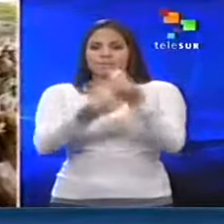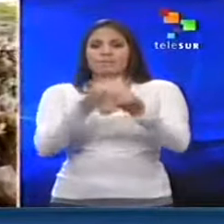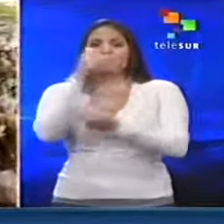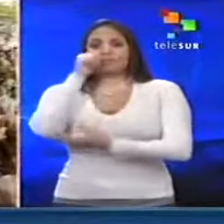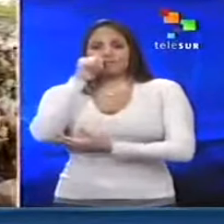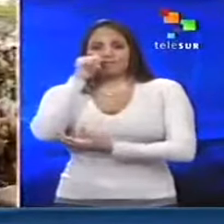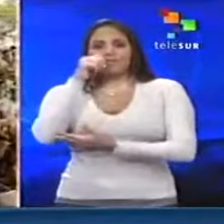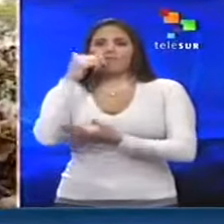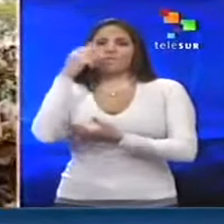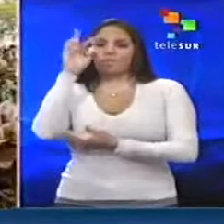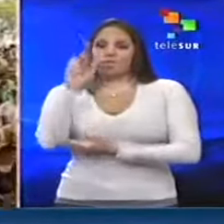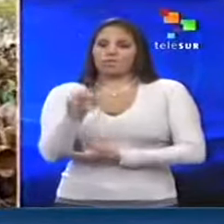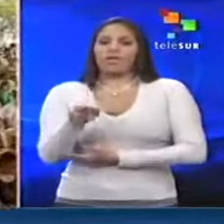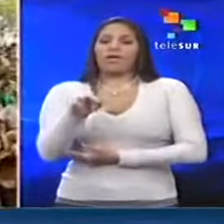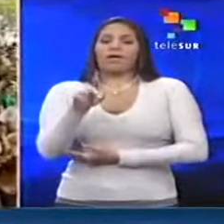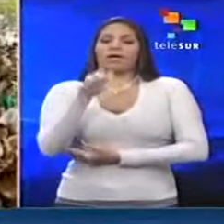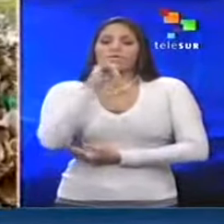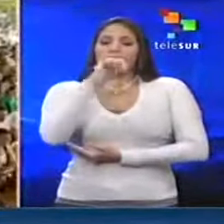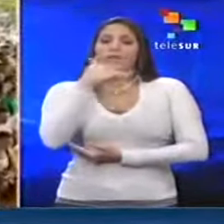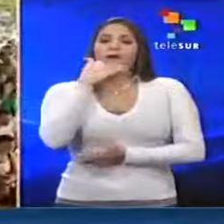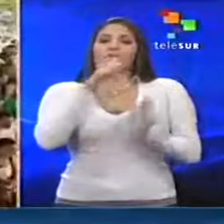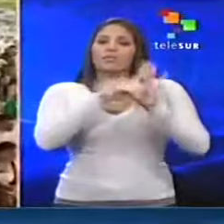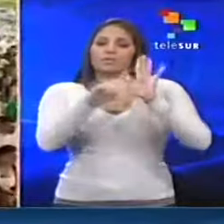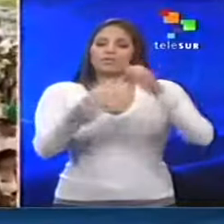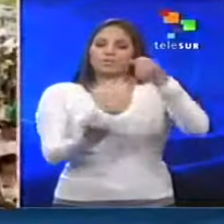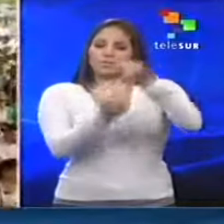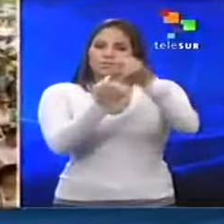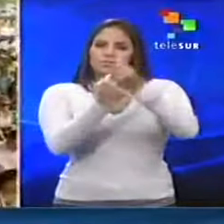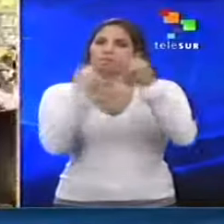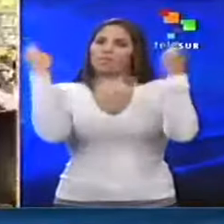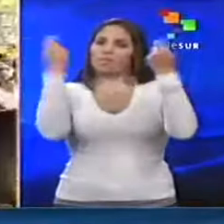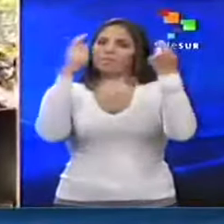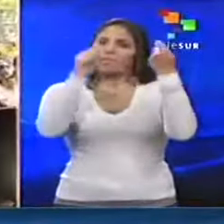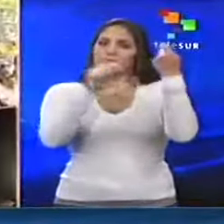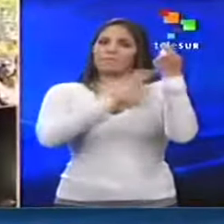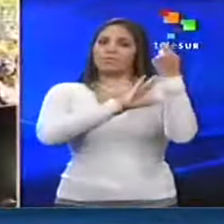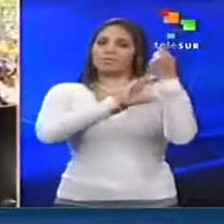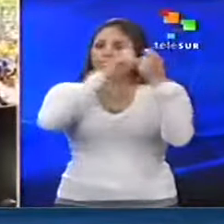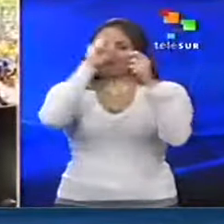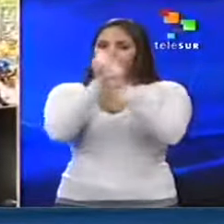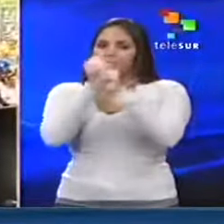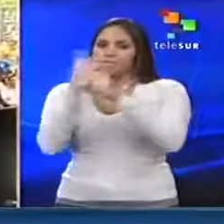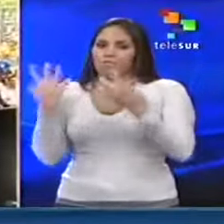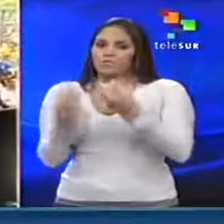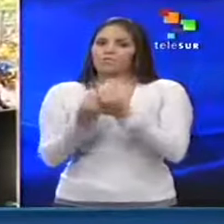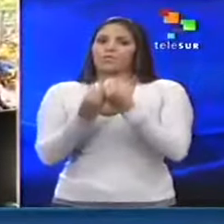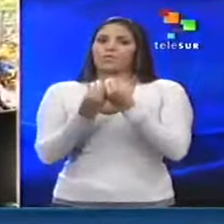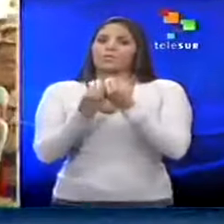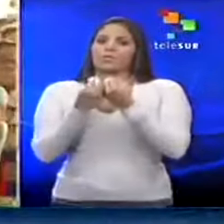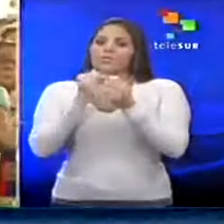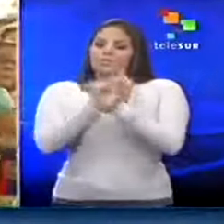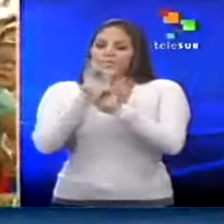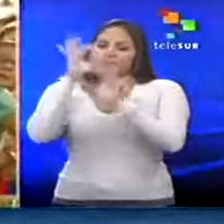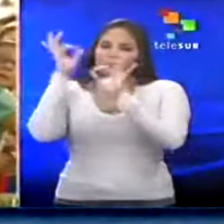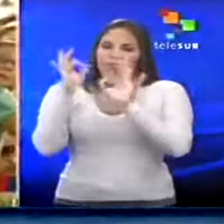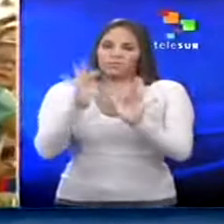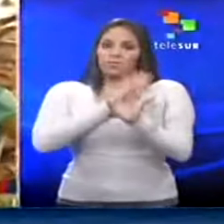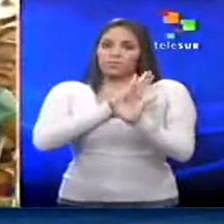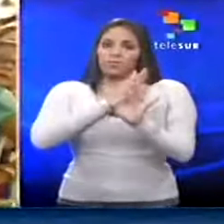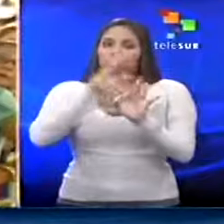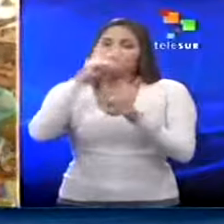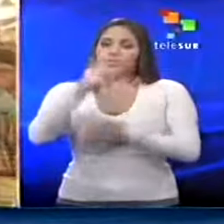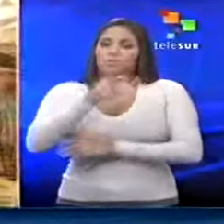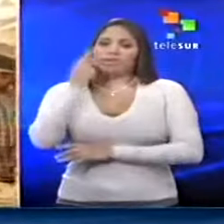el mandatario ecuatoriano también defendió su derecho a apoyar y hacer campaña por su equipo de trabajo a fin de consolidar el proyecto político de la